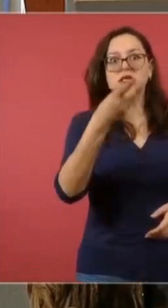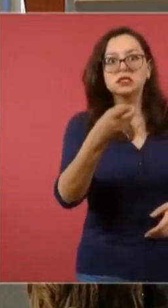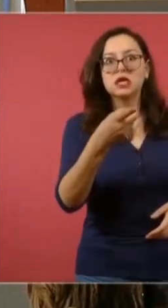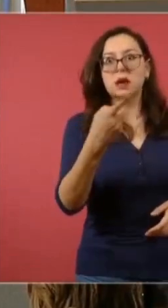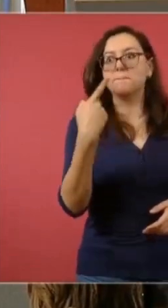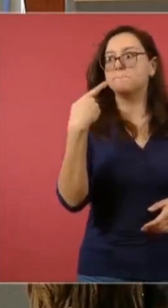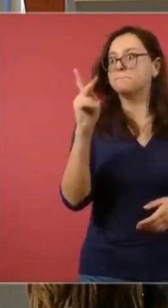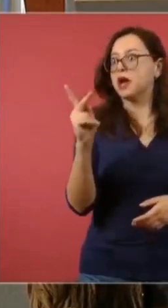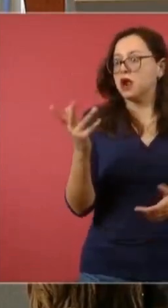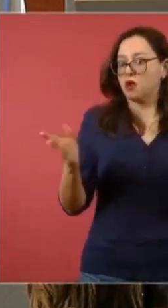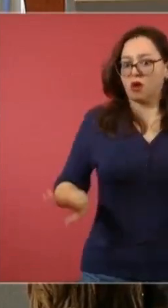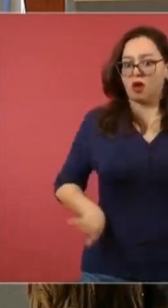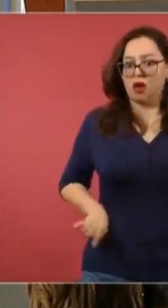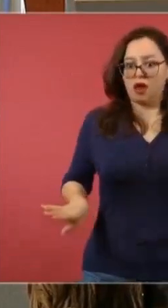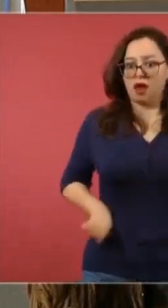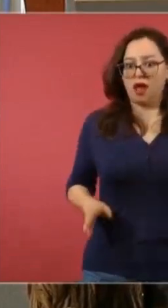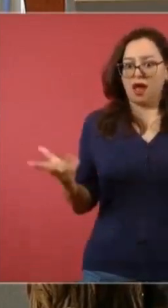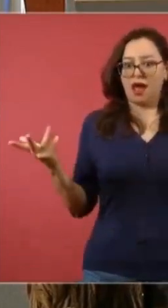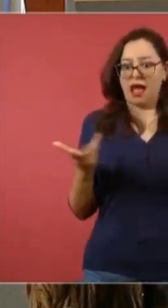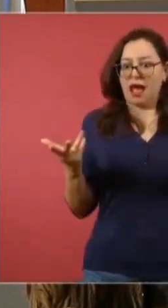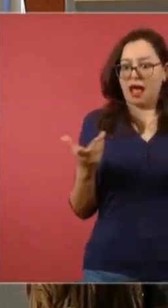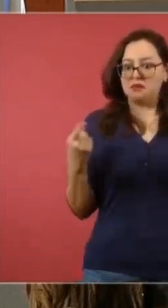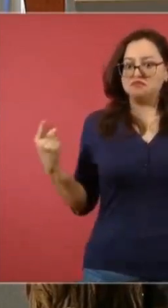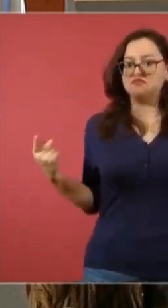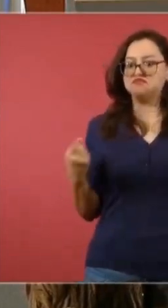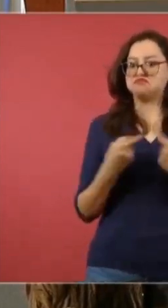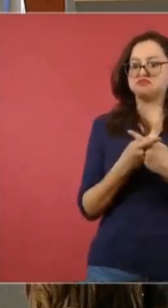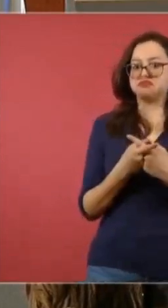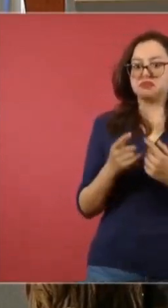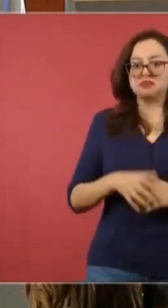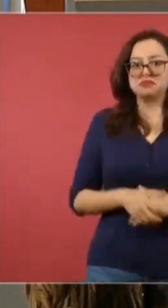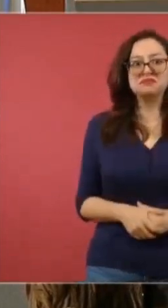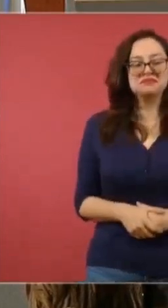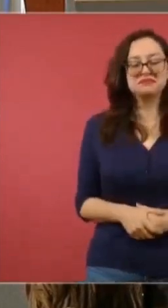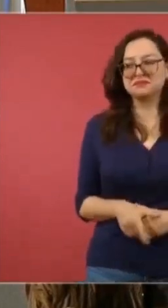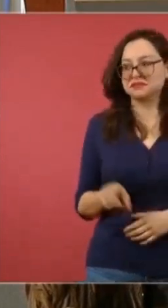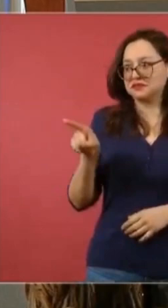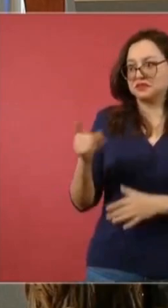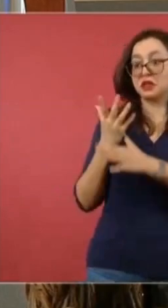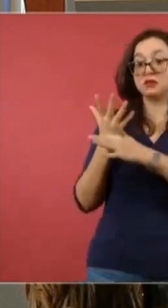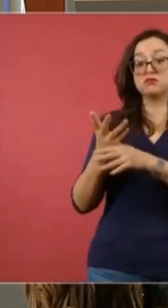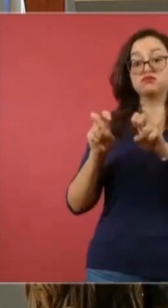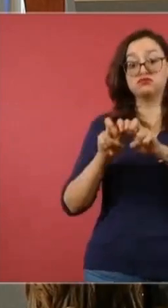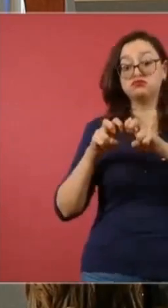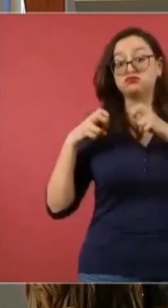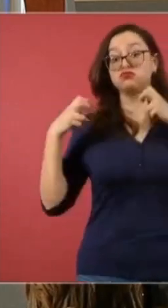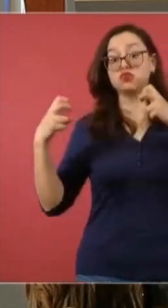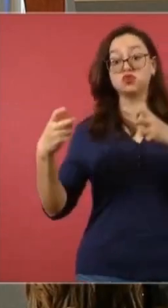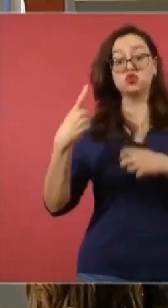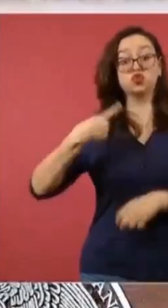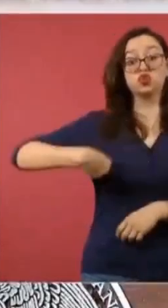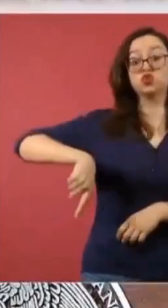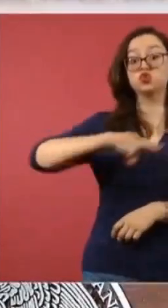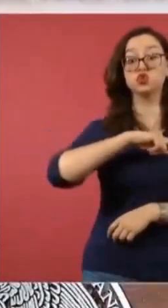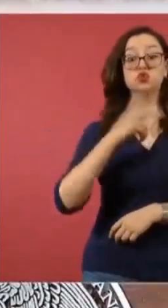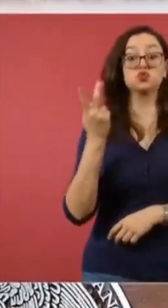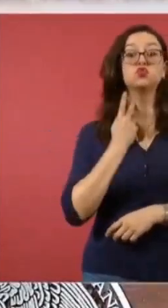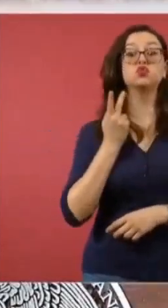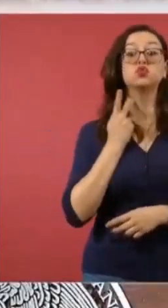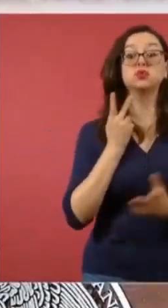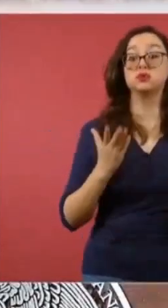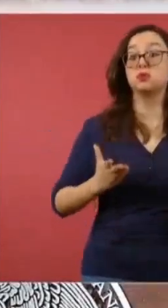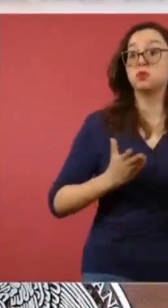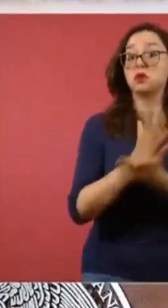ministro Luis María Aguilar está diciendo que los ministros no pueden hacer declaraciones ni confrontaciones y